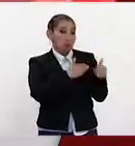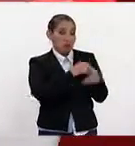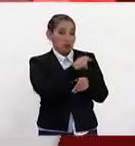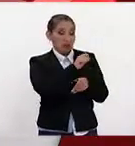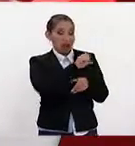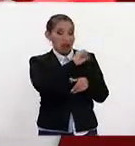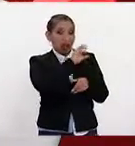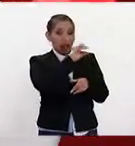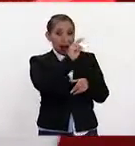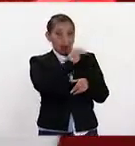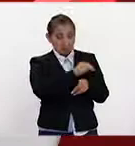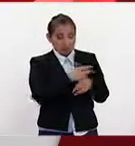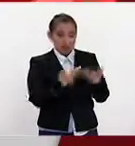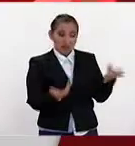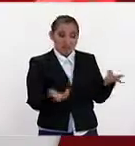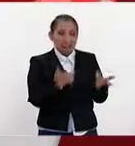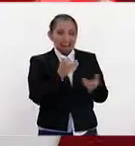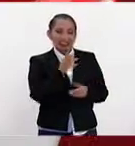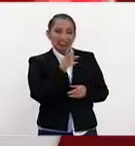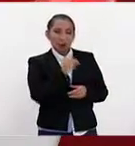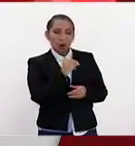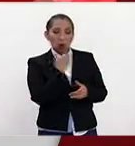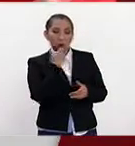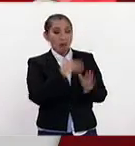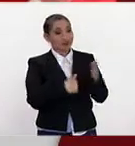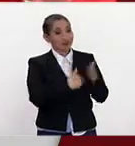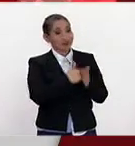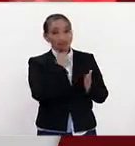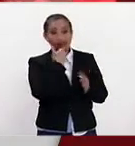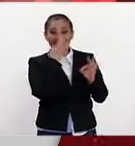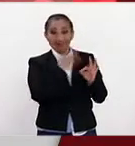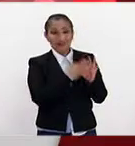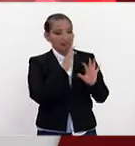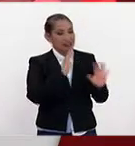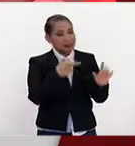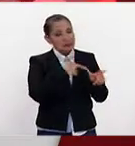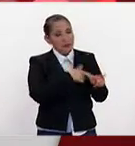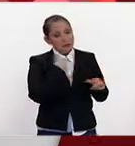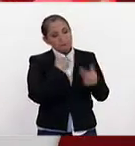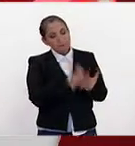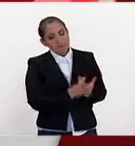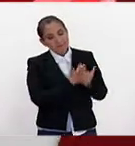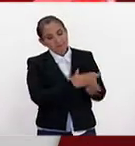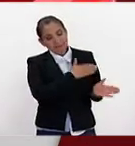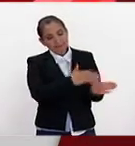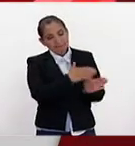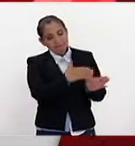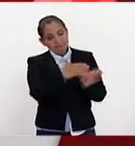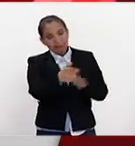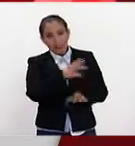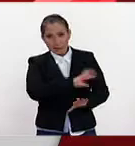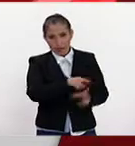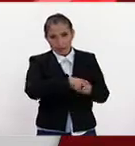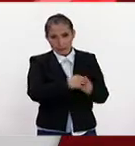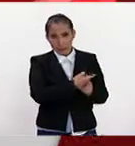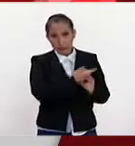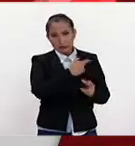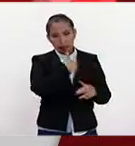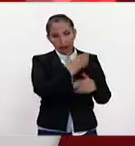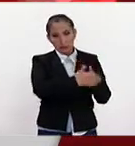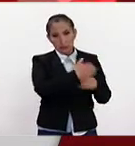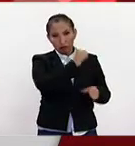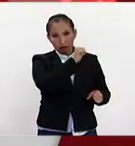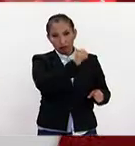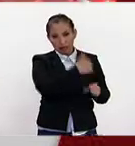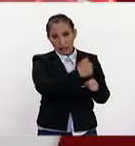no han llegado a algo concreto. Seguimos a la espera. Está por iniciar la sexta ronda